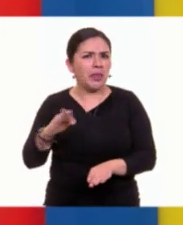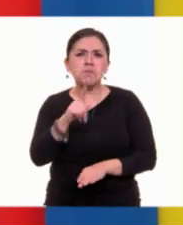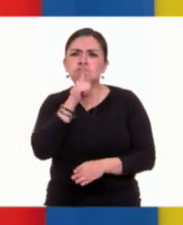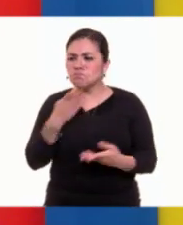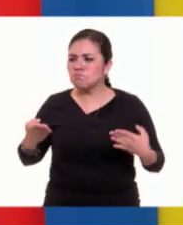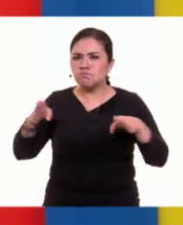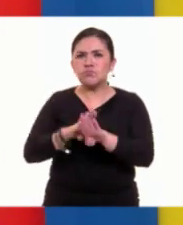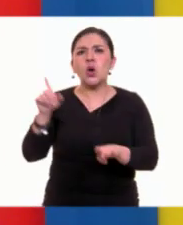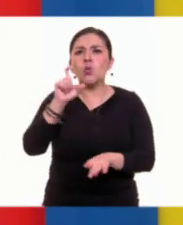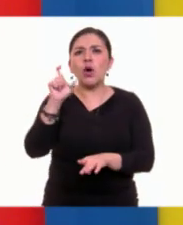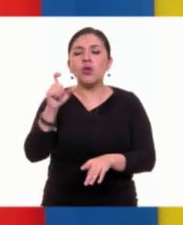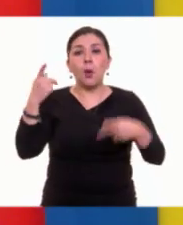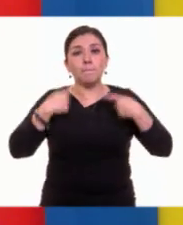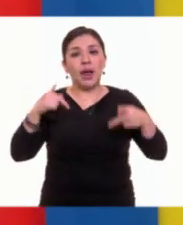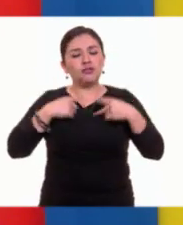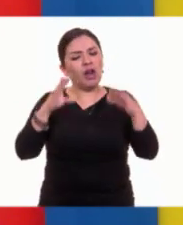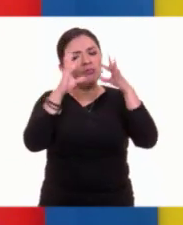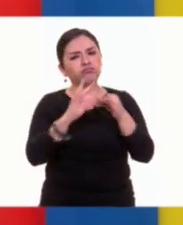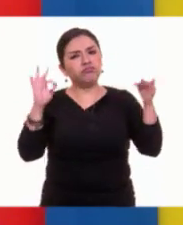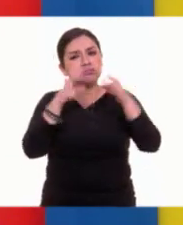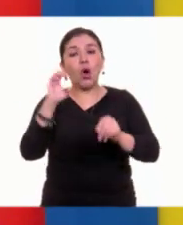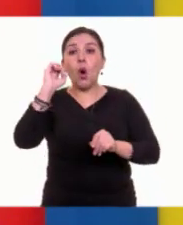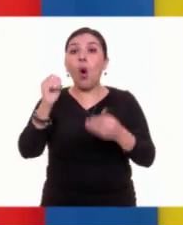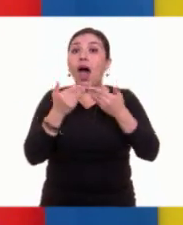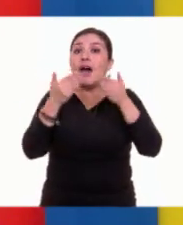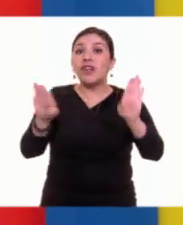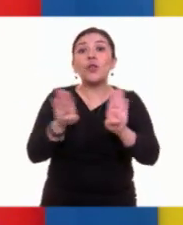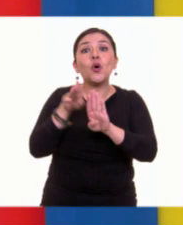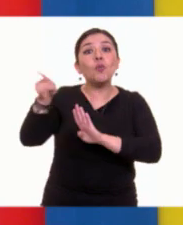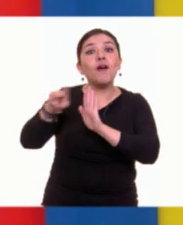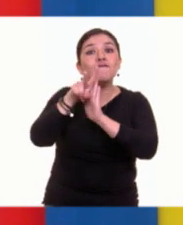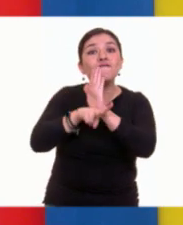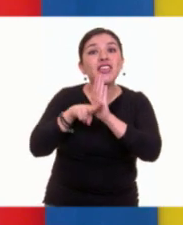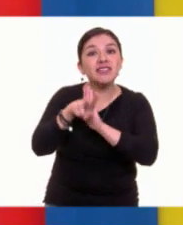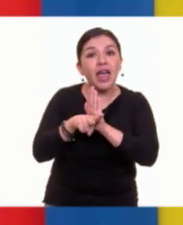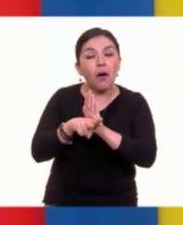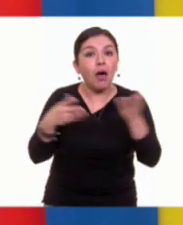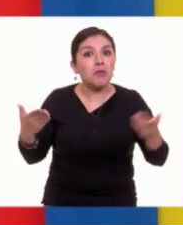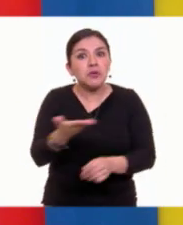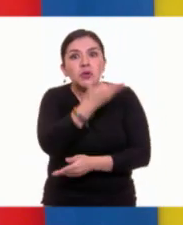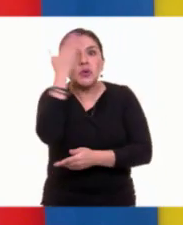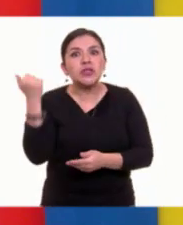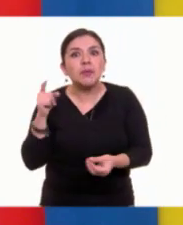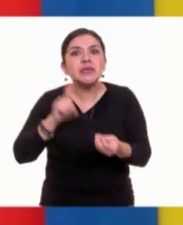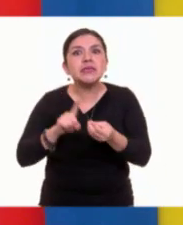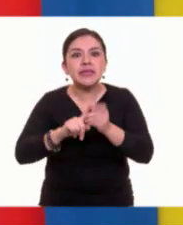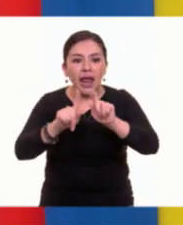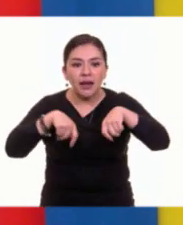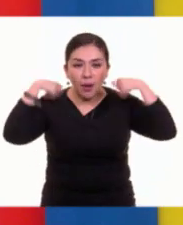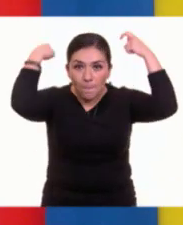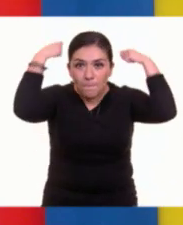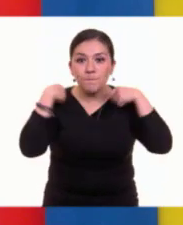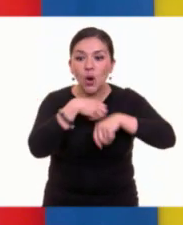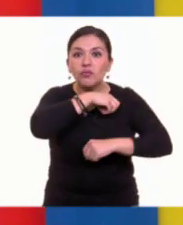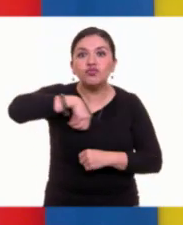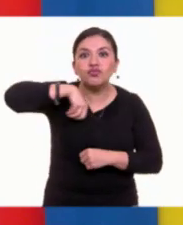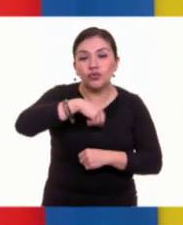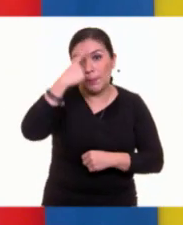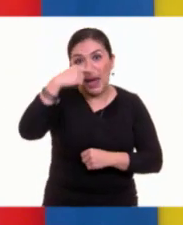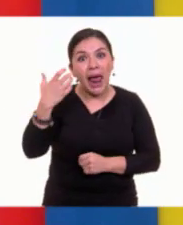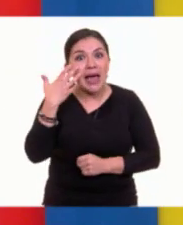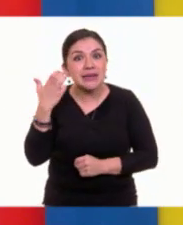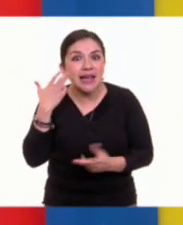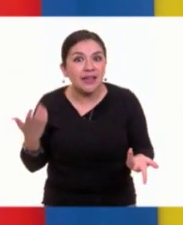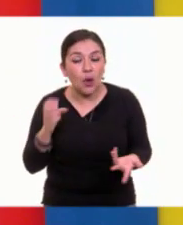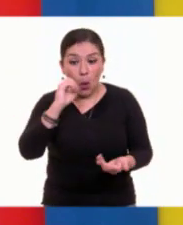cuando es dado por el autor o abierto, como en el video, donde no sabemos quién le pondrá el cascabel al gato y